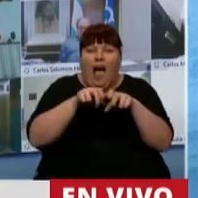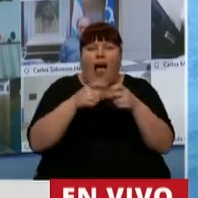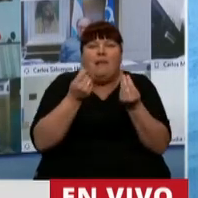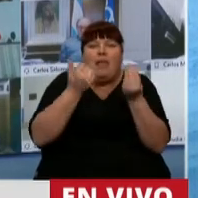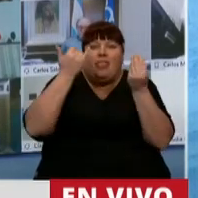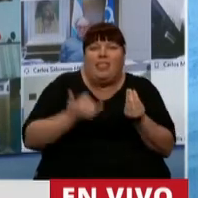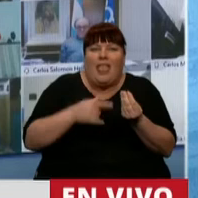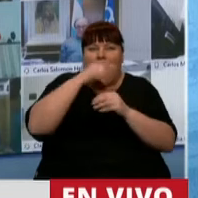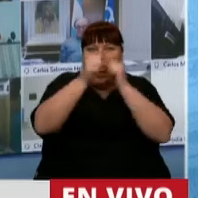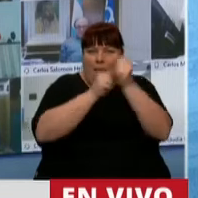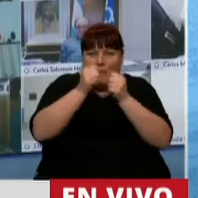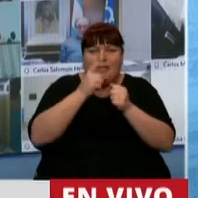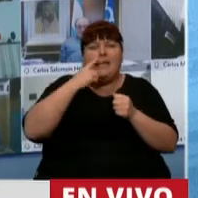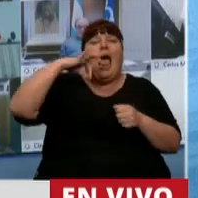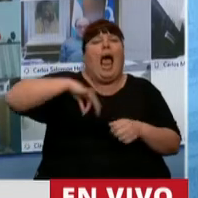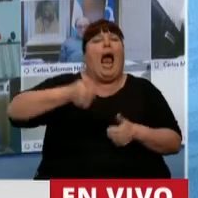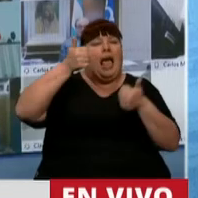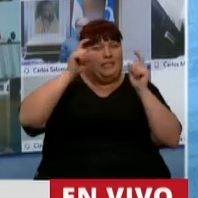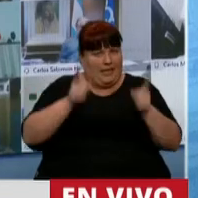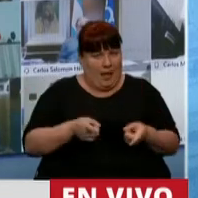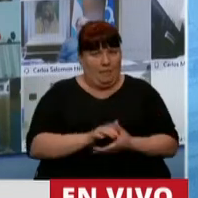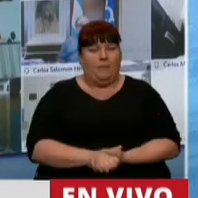capital y sobre las ganancias.